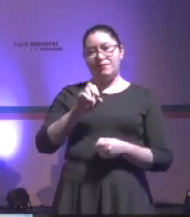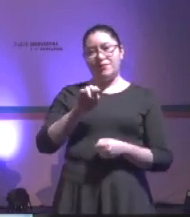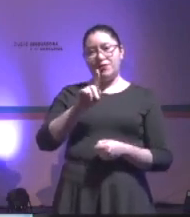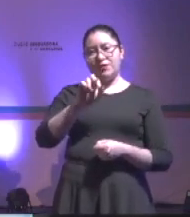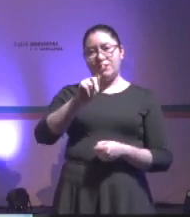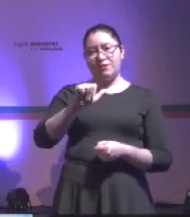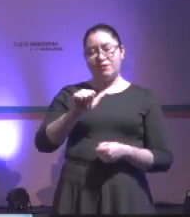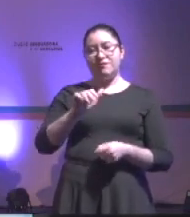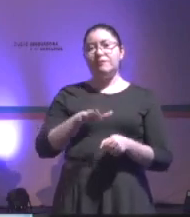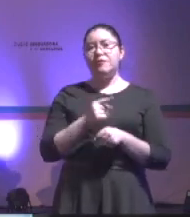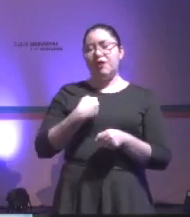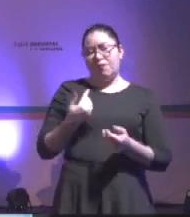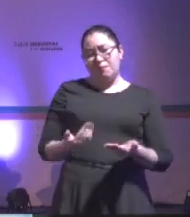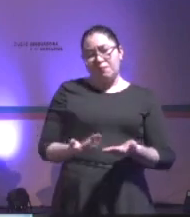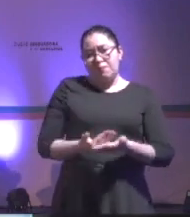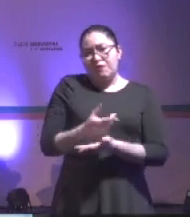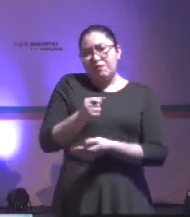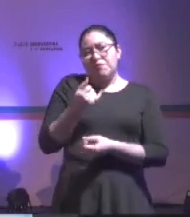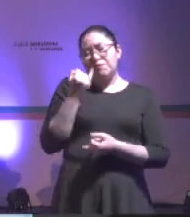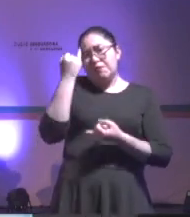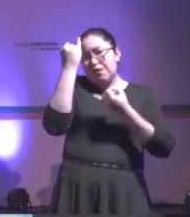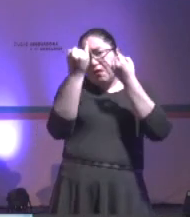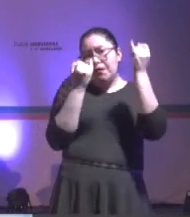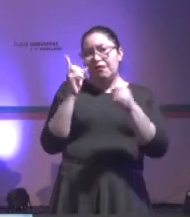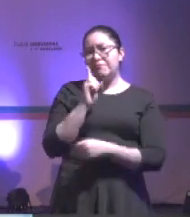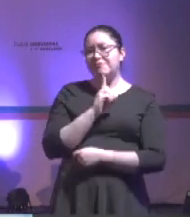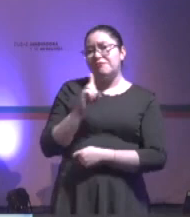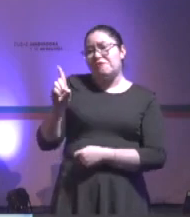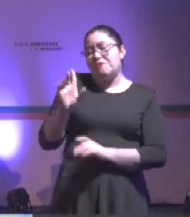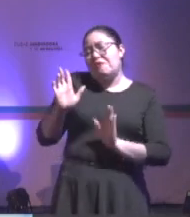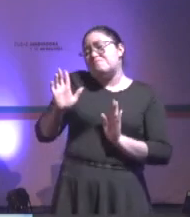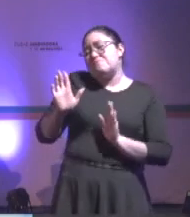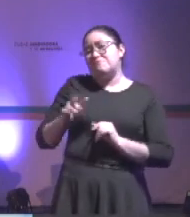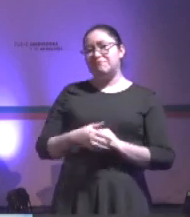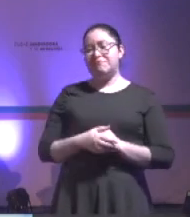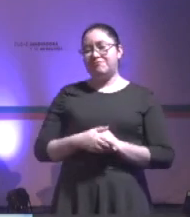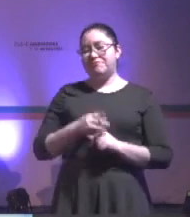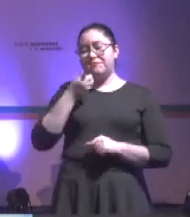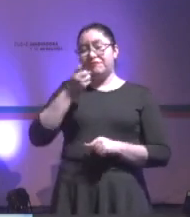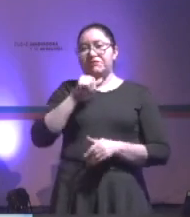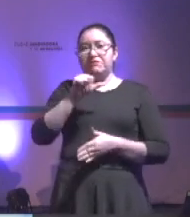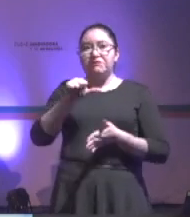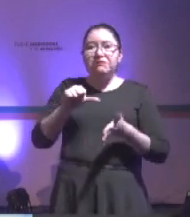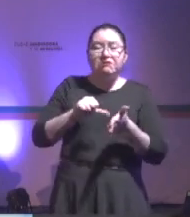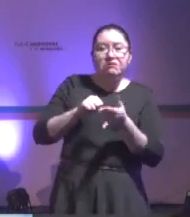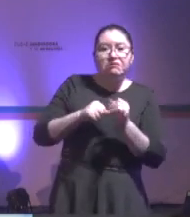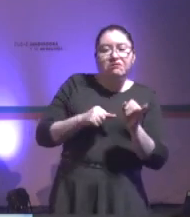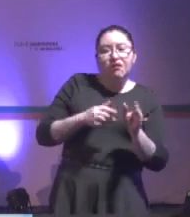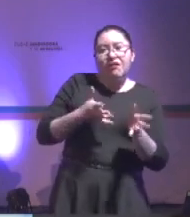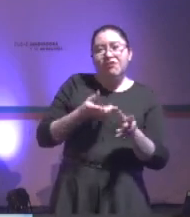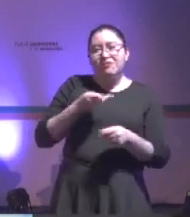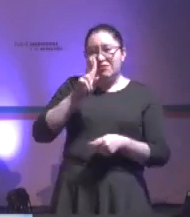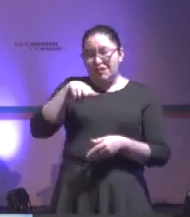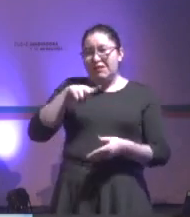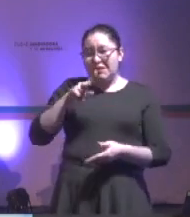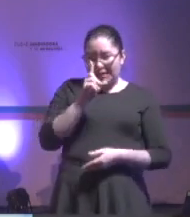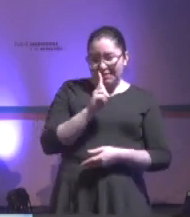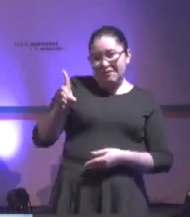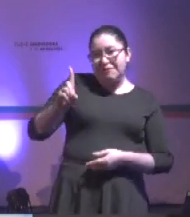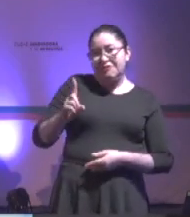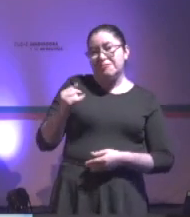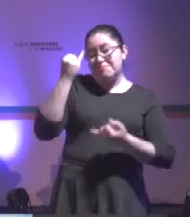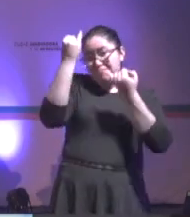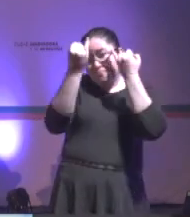nací en una ideología derecha, más para acá, centro-izquierda, pero centro-derecha, la neta.